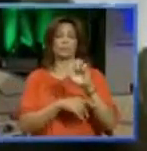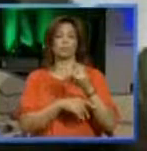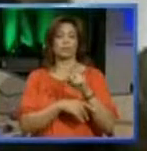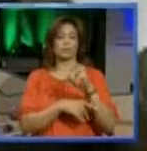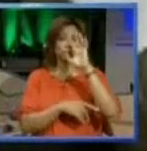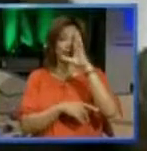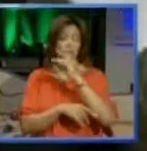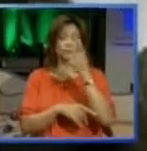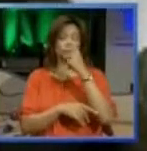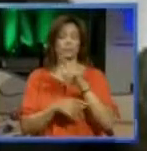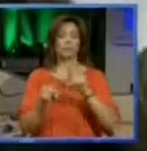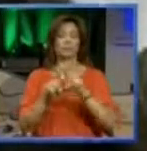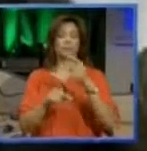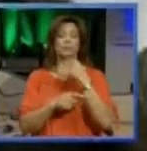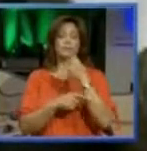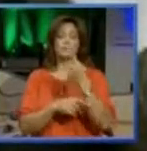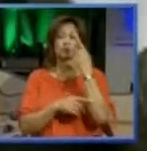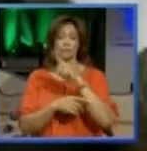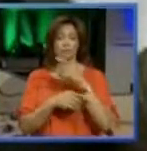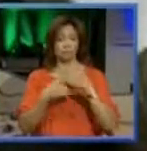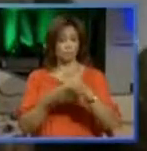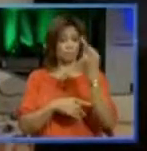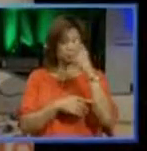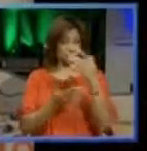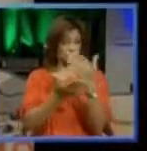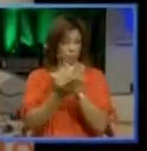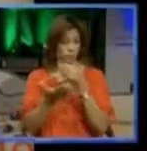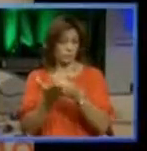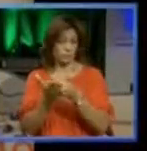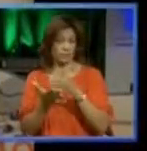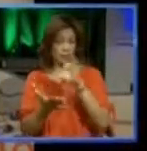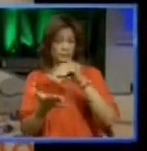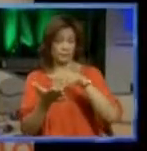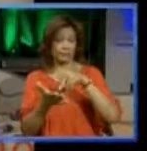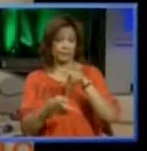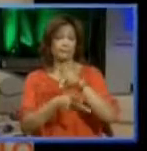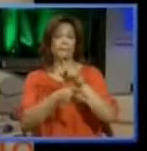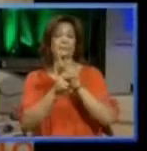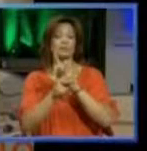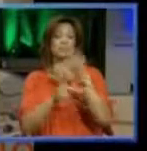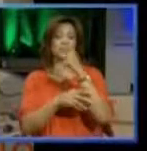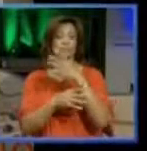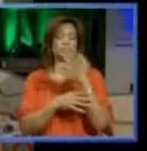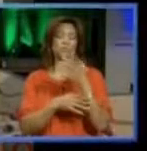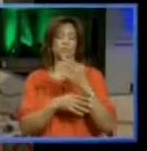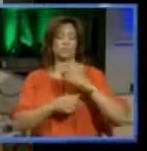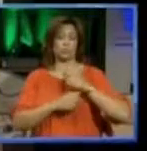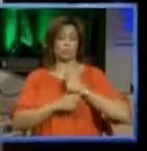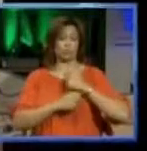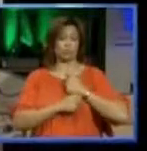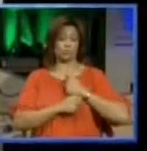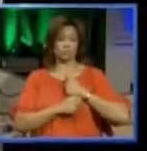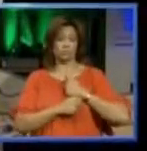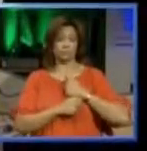Dominicana. Inclusive dice, aparte de lo que ella cobraba, dice que ella prestaba oficiales